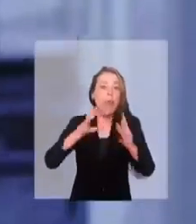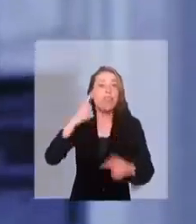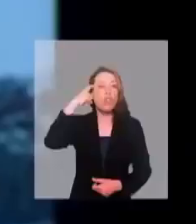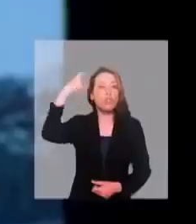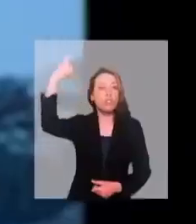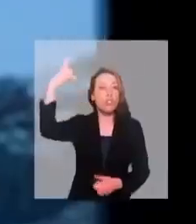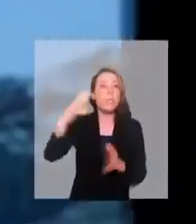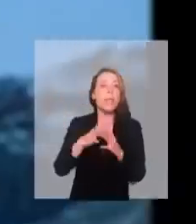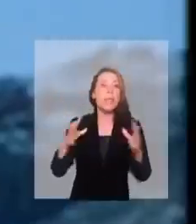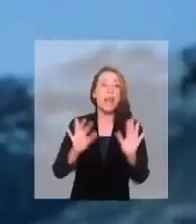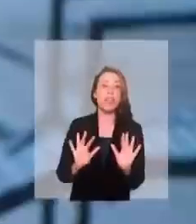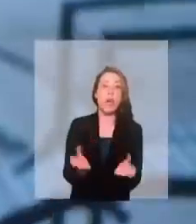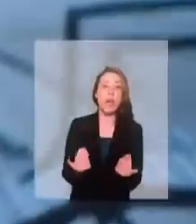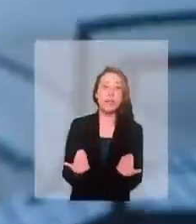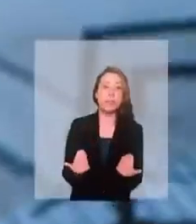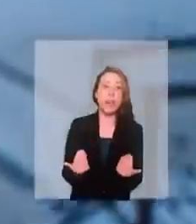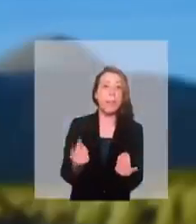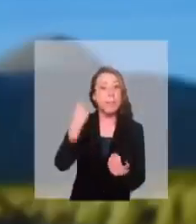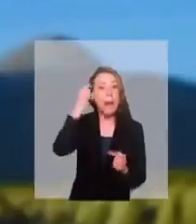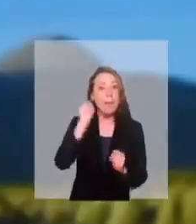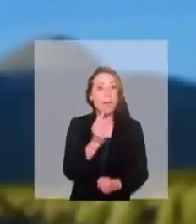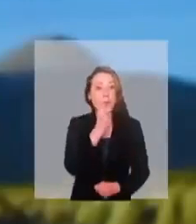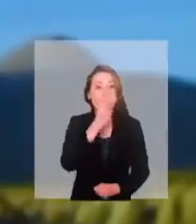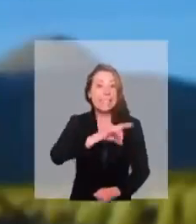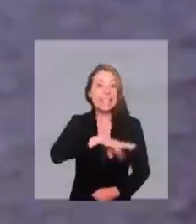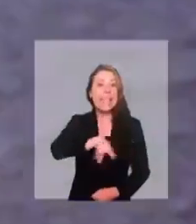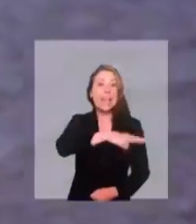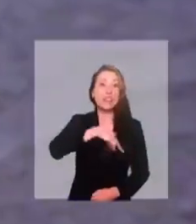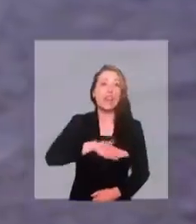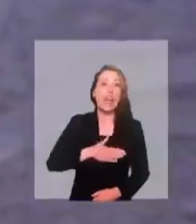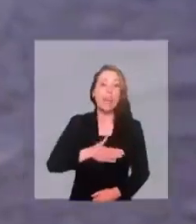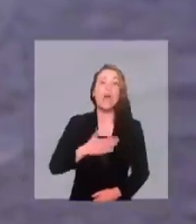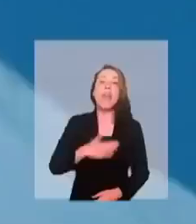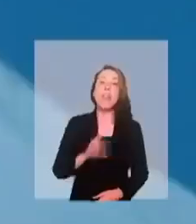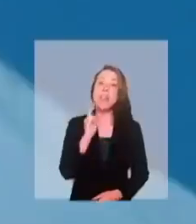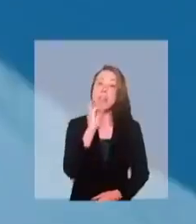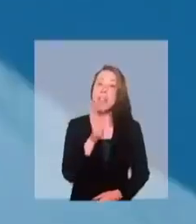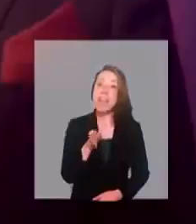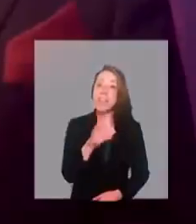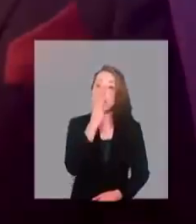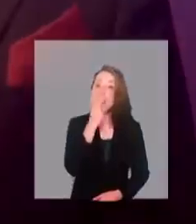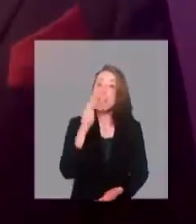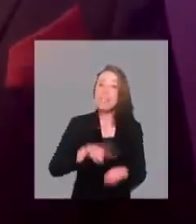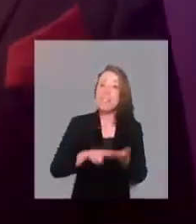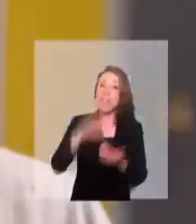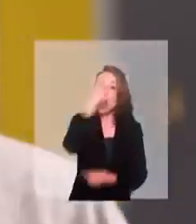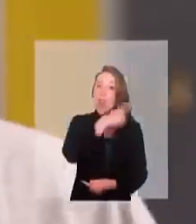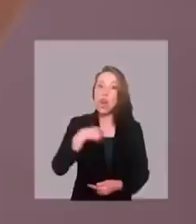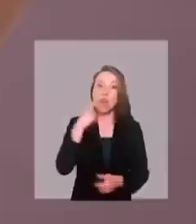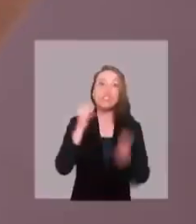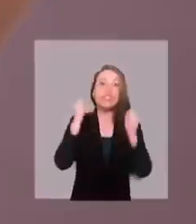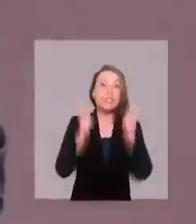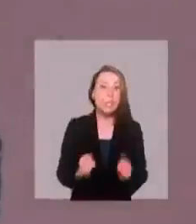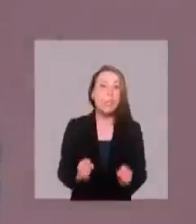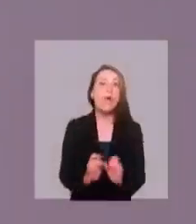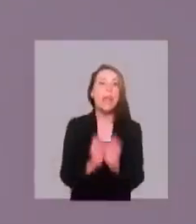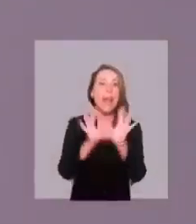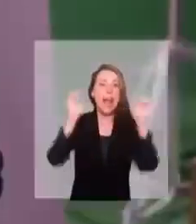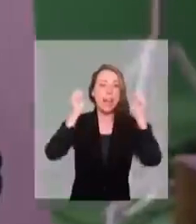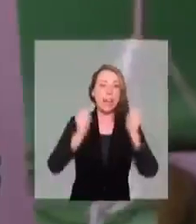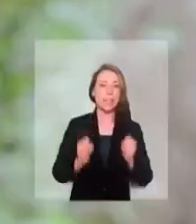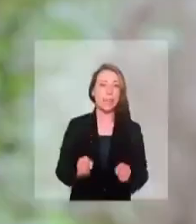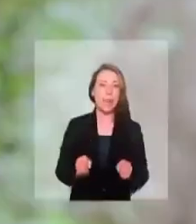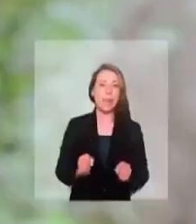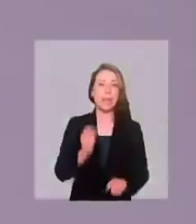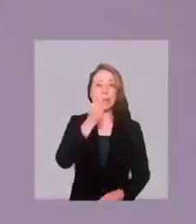que tanto soñamos y que tanto esperamos. Porque para mirar el Chile que queremos, tenemos que ver su verdadero rostro. Se puede, claro